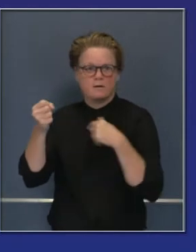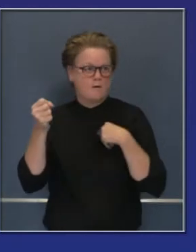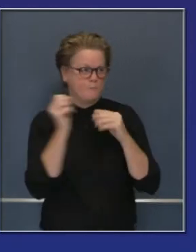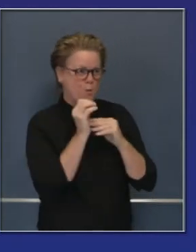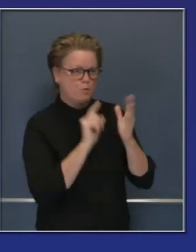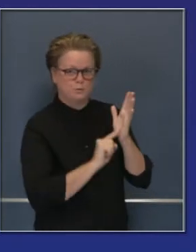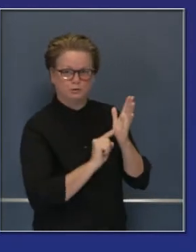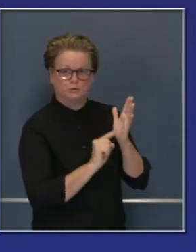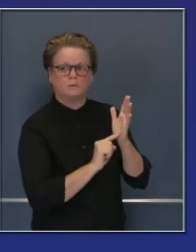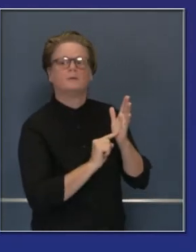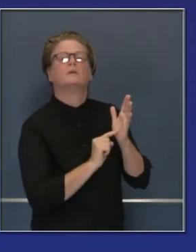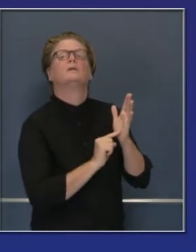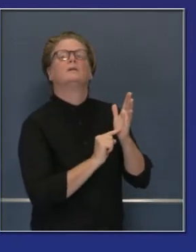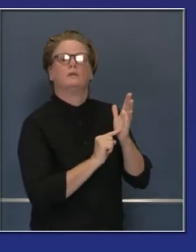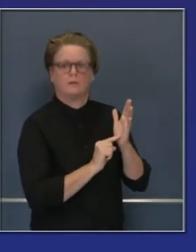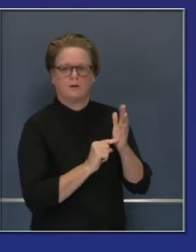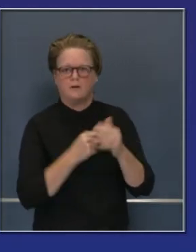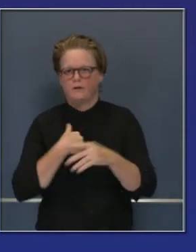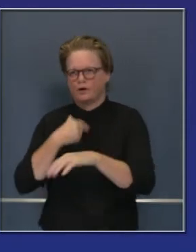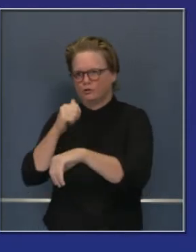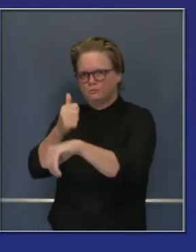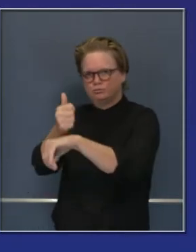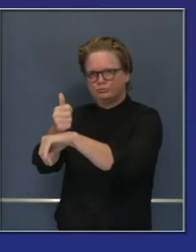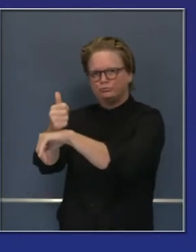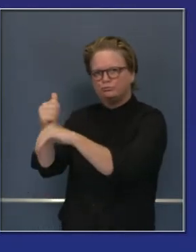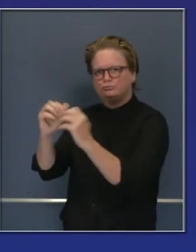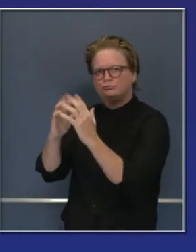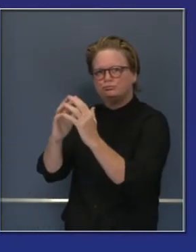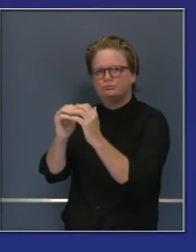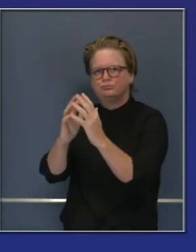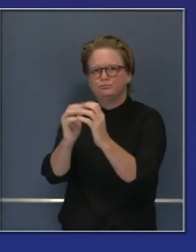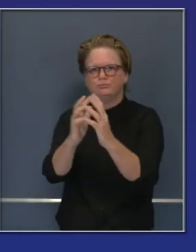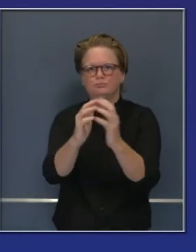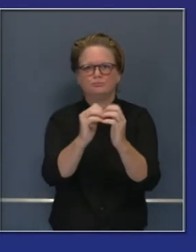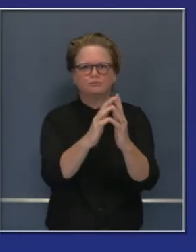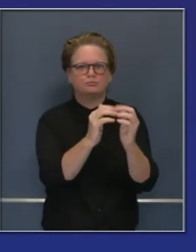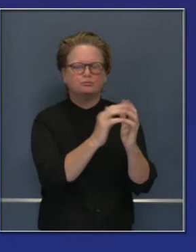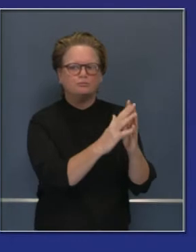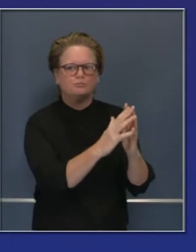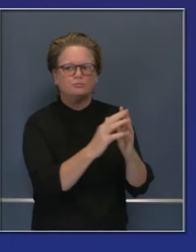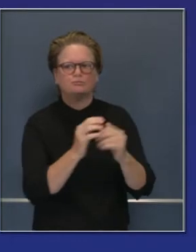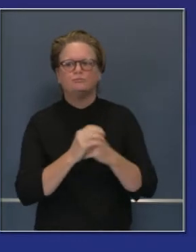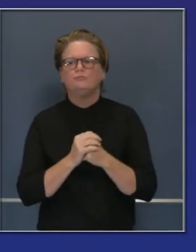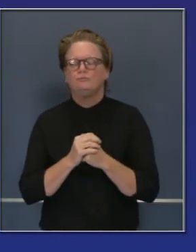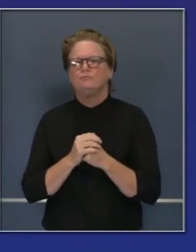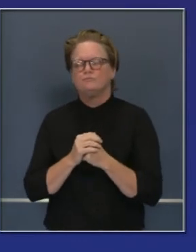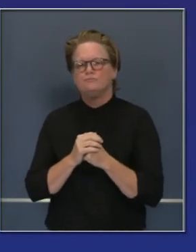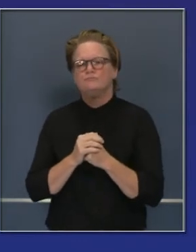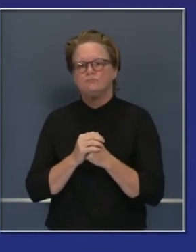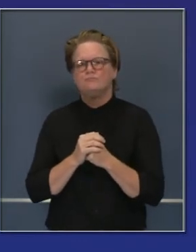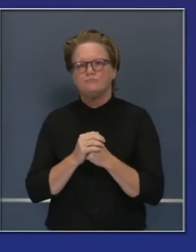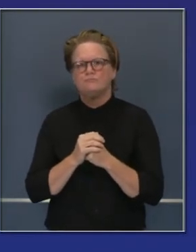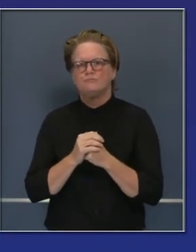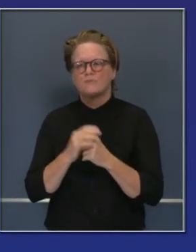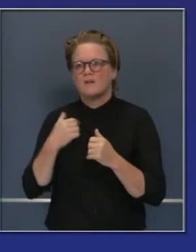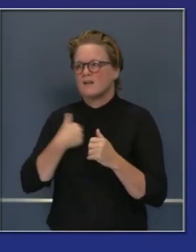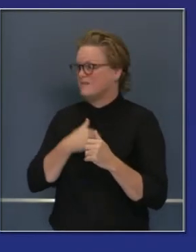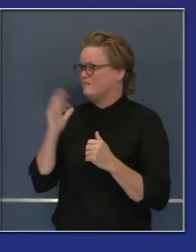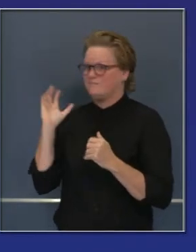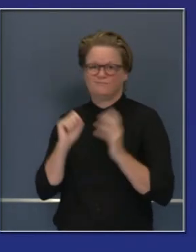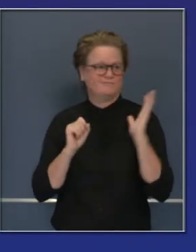lo ancho del estado. Estarán listos para tener una capacidad, si es necesario,